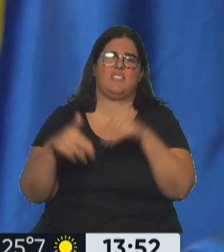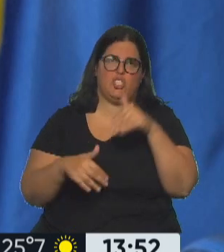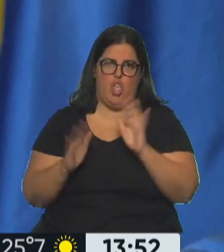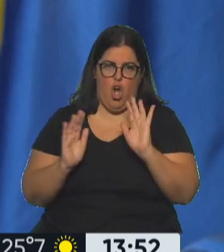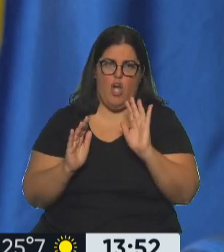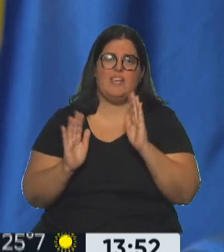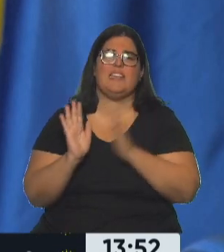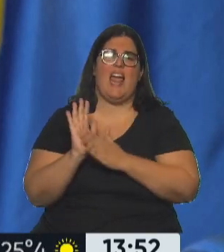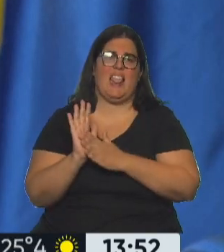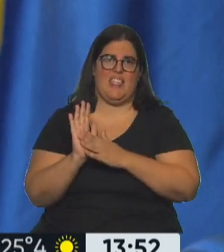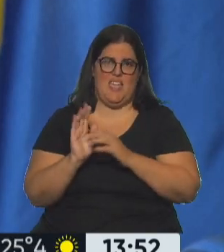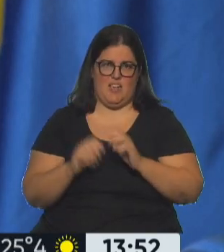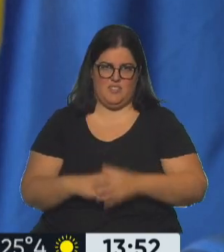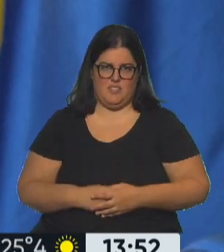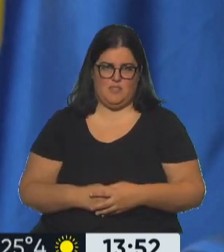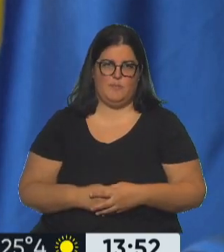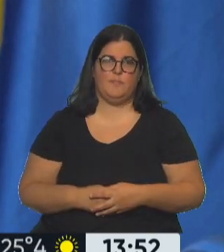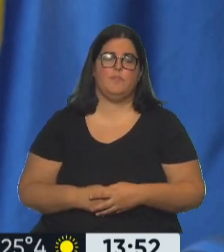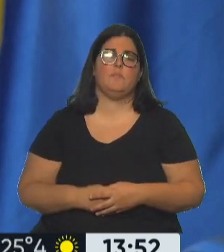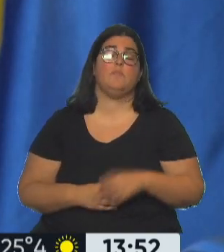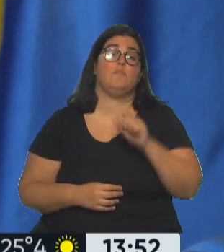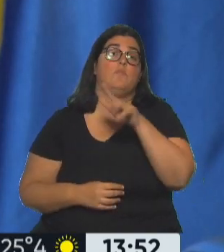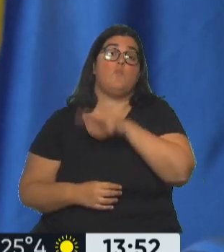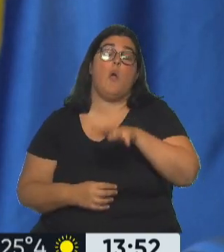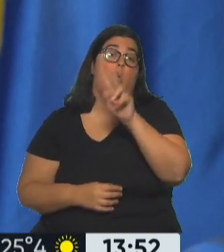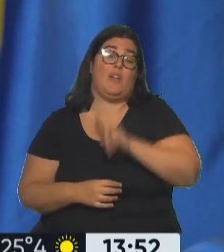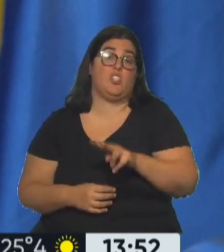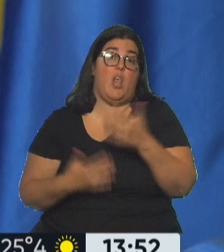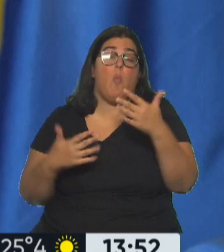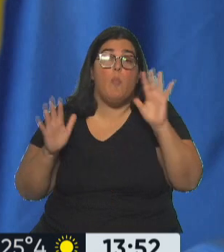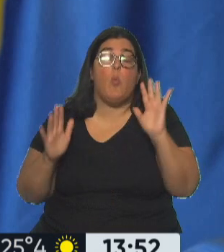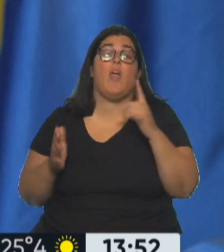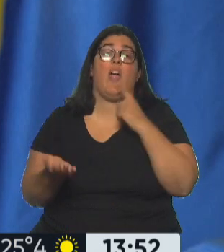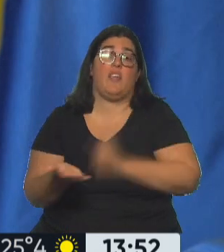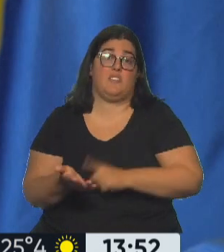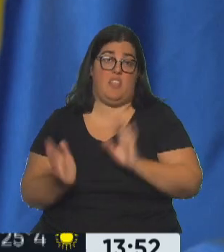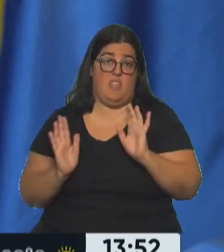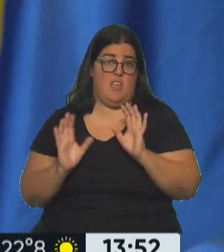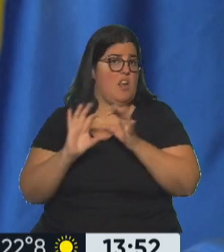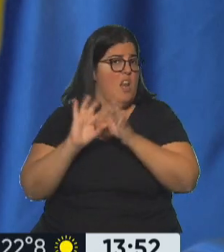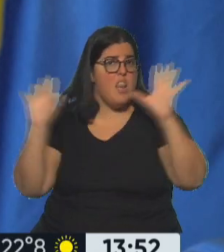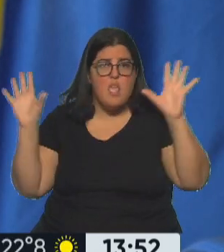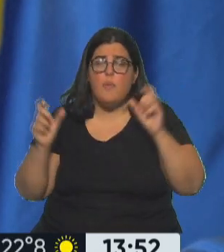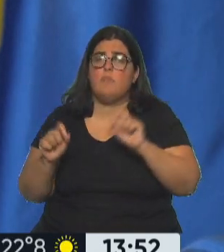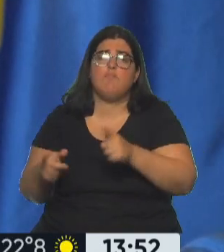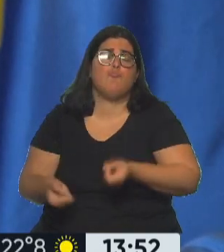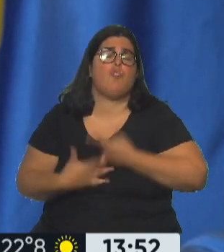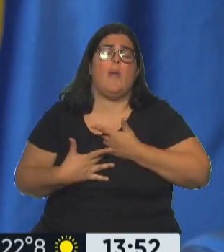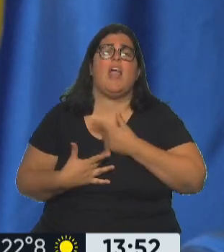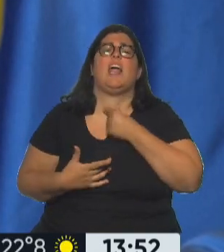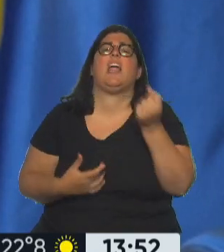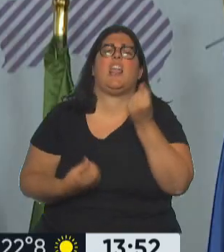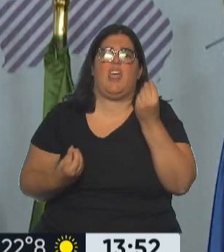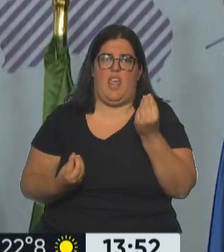sus garantías, que el pueblo venezolano pueda decidir libre y soberanamente qué quiere,